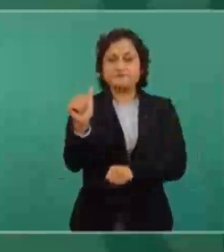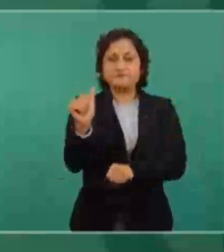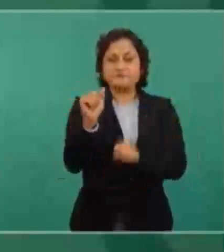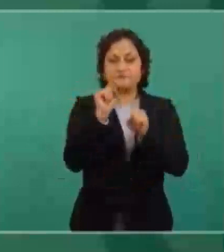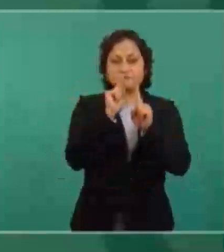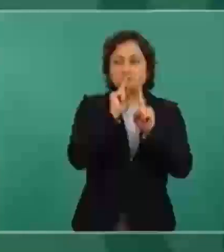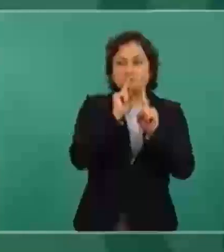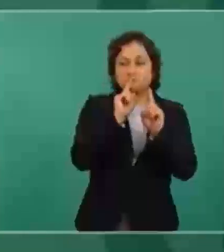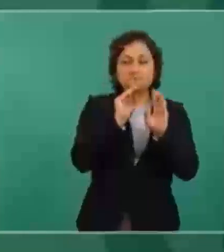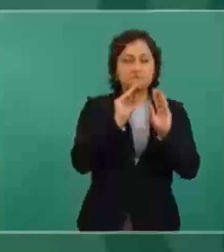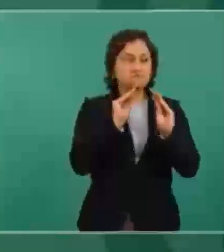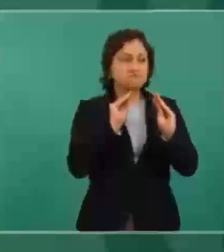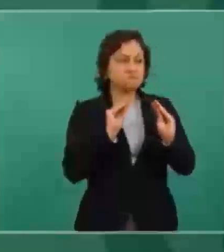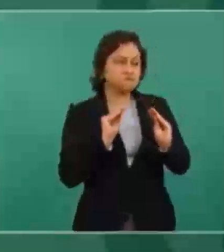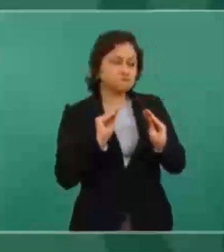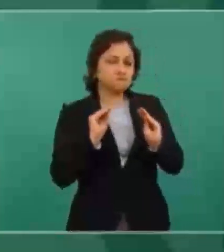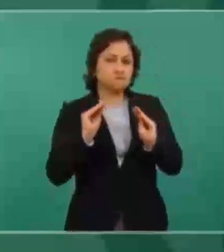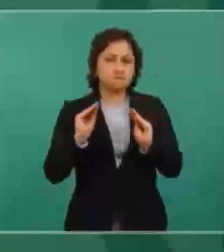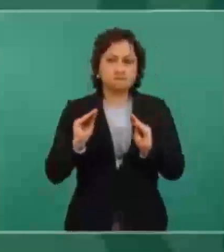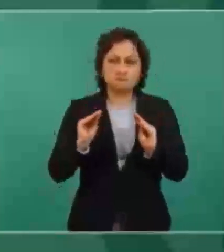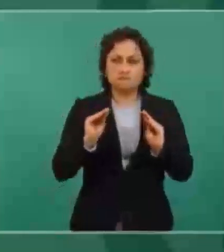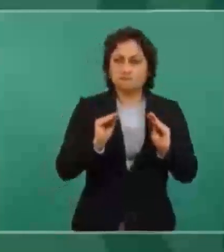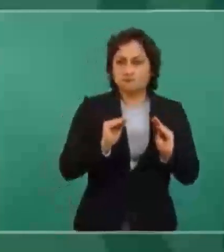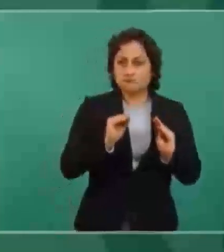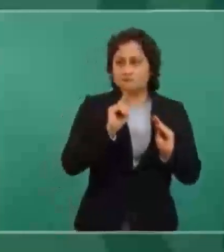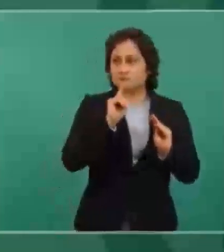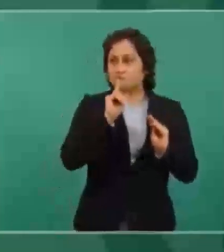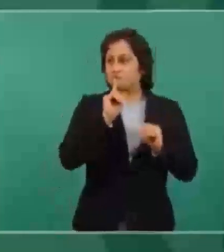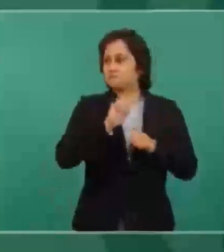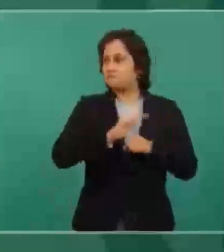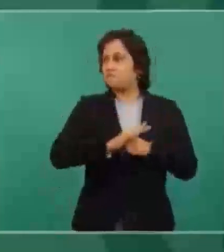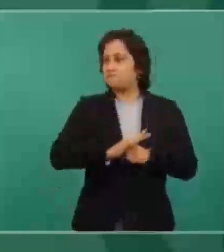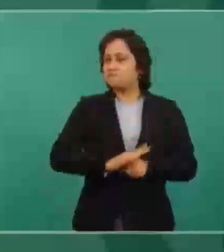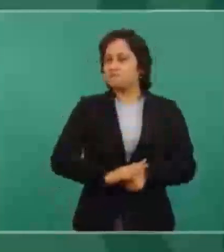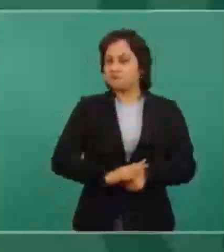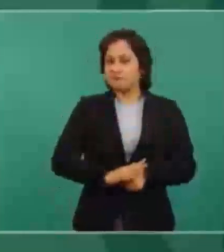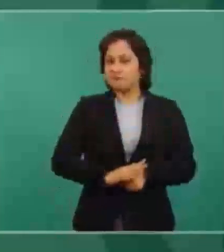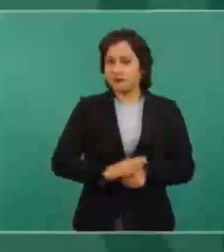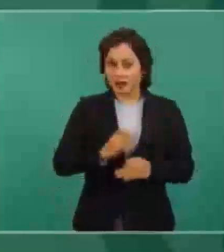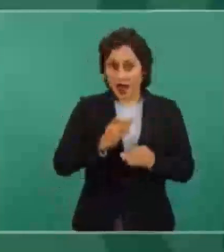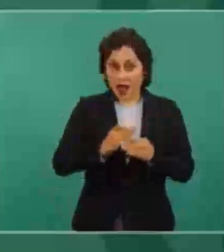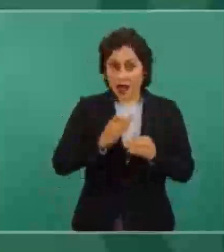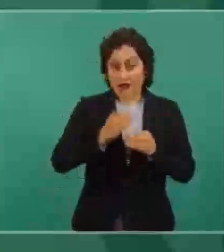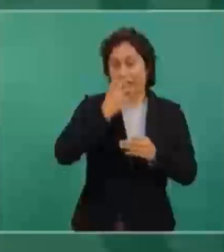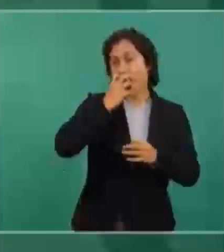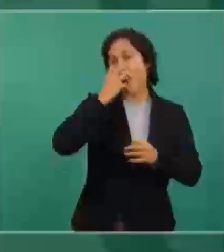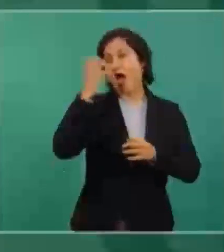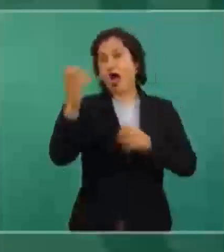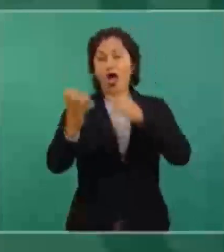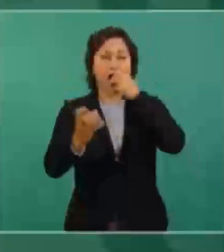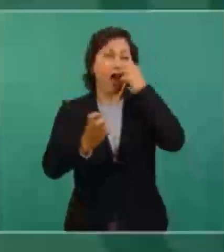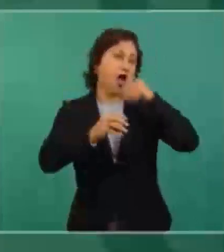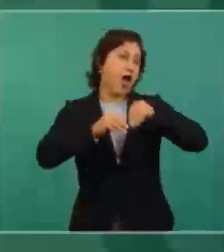callaban como momias, ahora es que gritan como pregoneros.